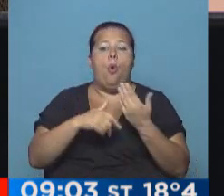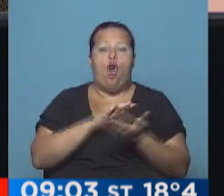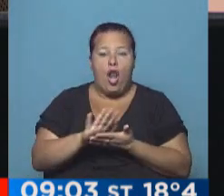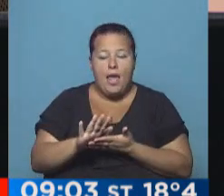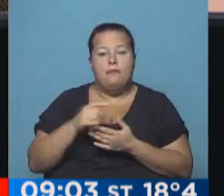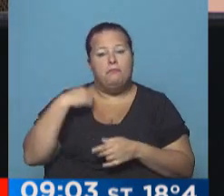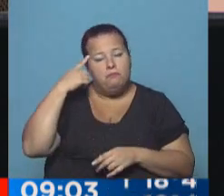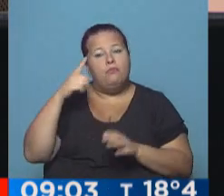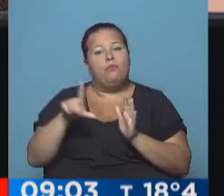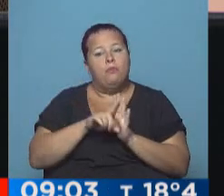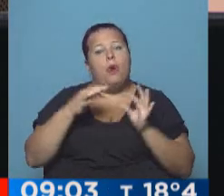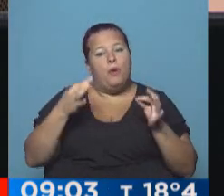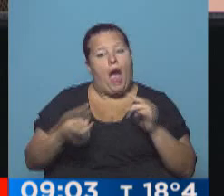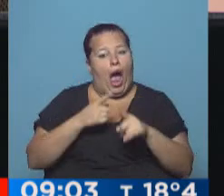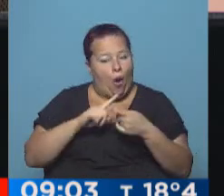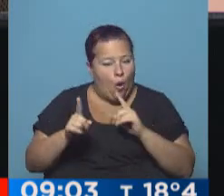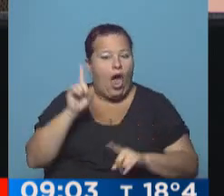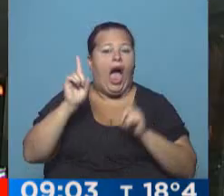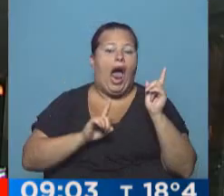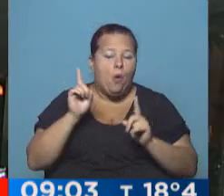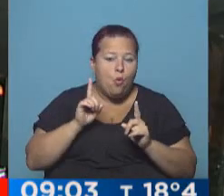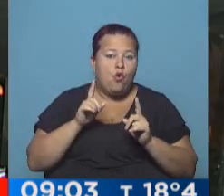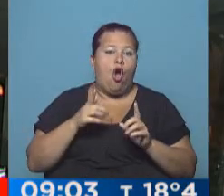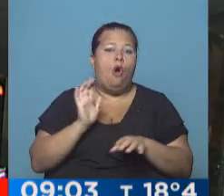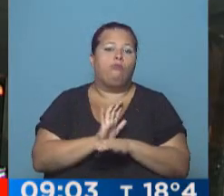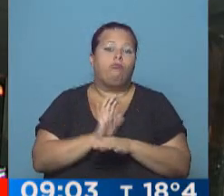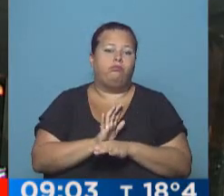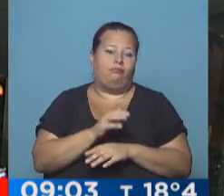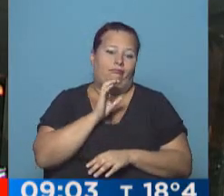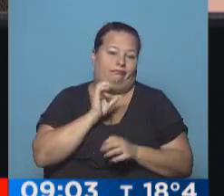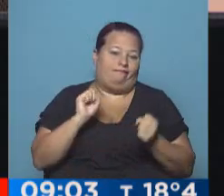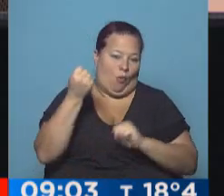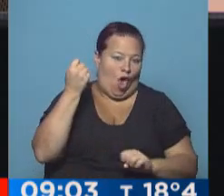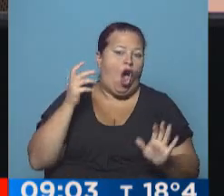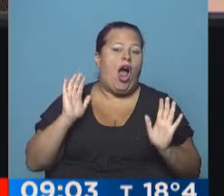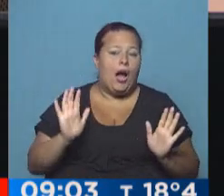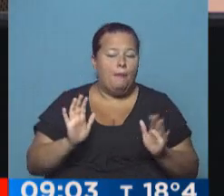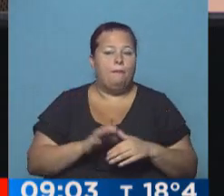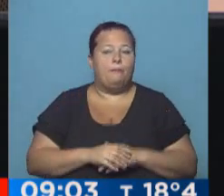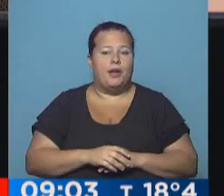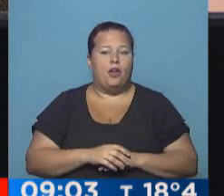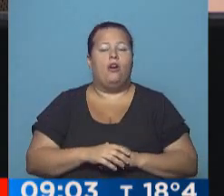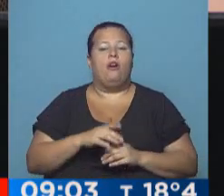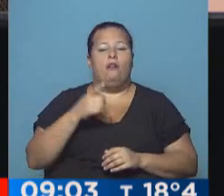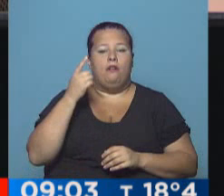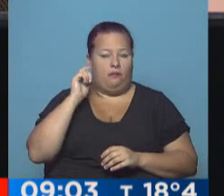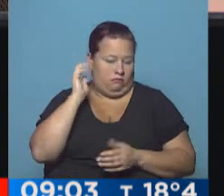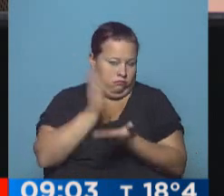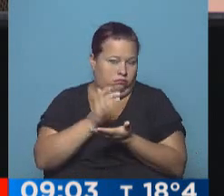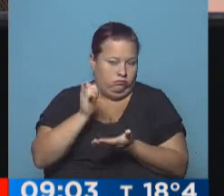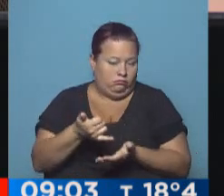creo que es una medida consensuada, para algunos era irritativa, pero la cobró,